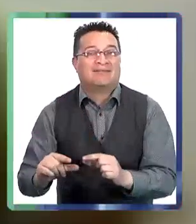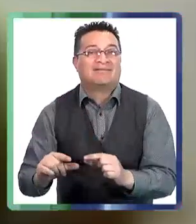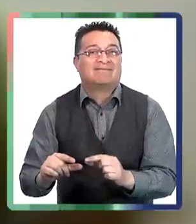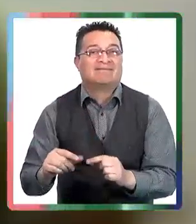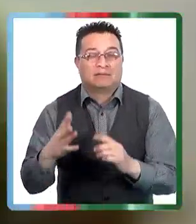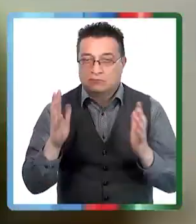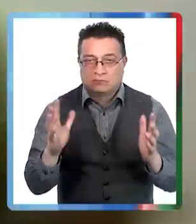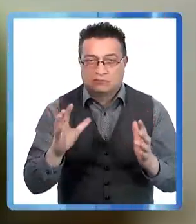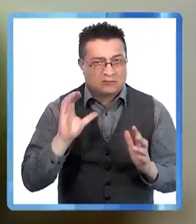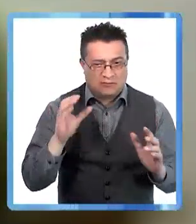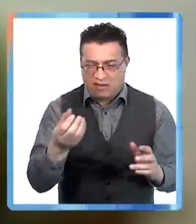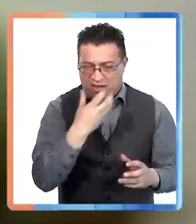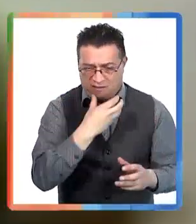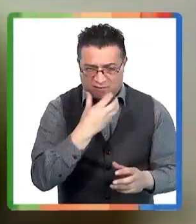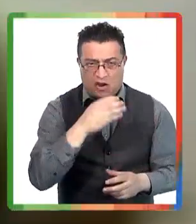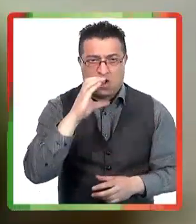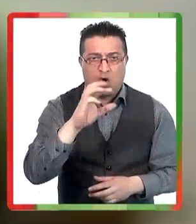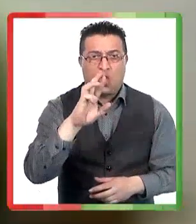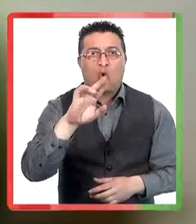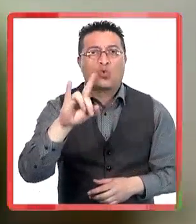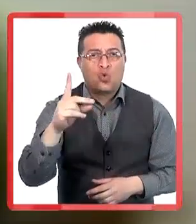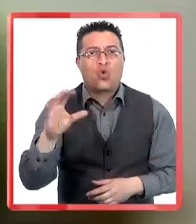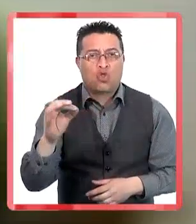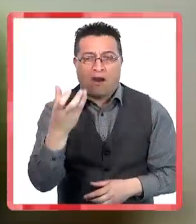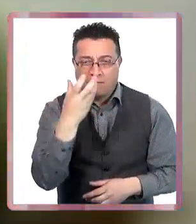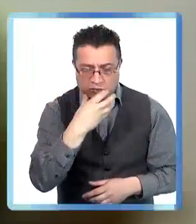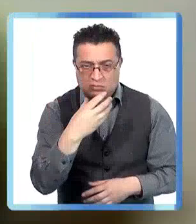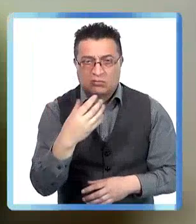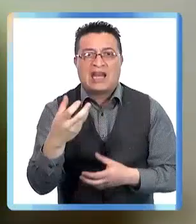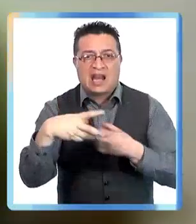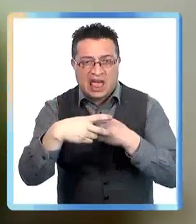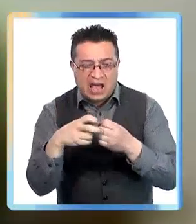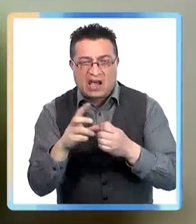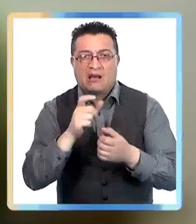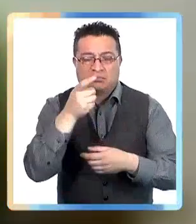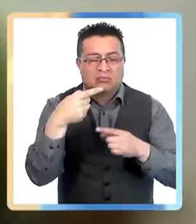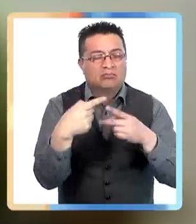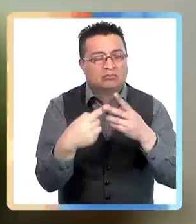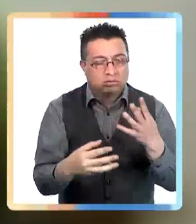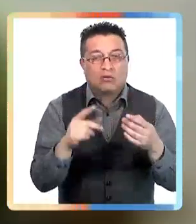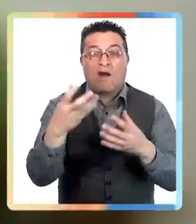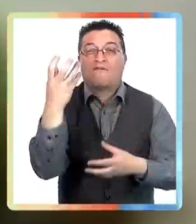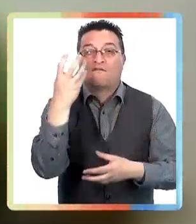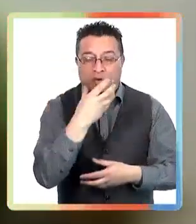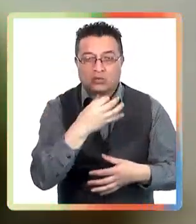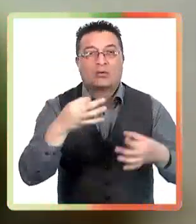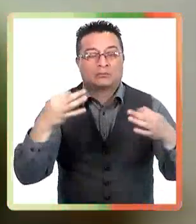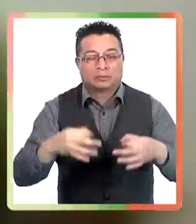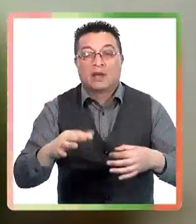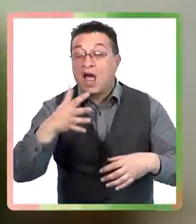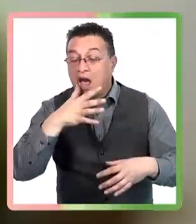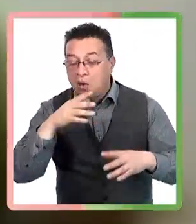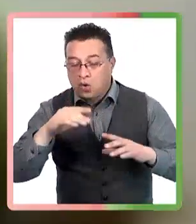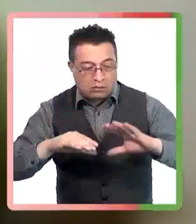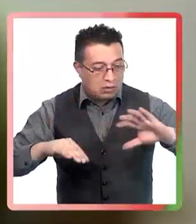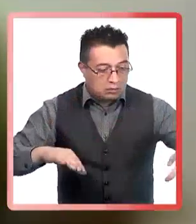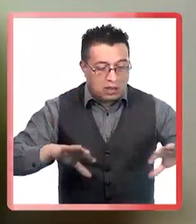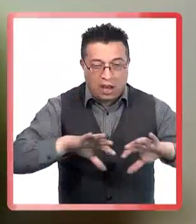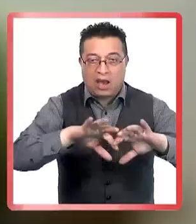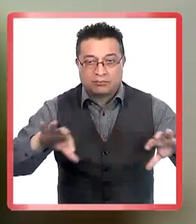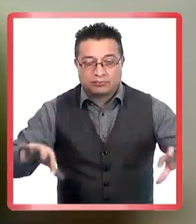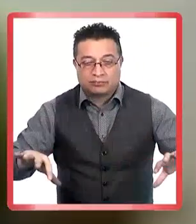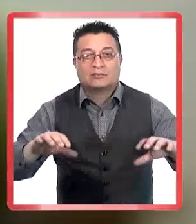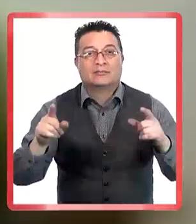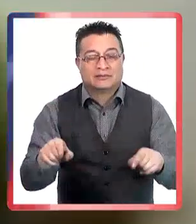su cocción. Y ojalá los líquidos que sean agua. La fruta se da como fruta y el líquido se da como